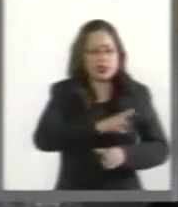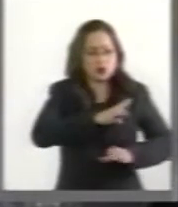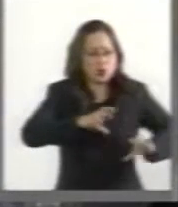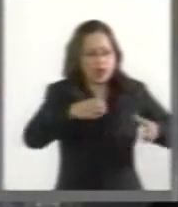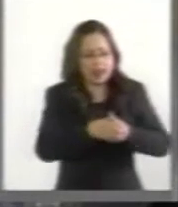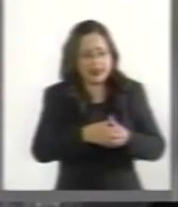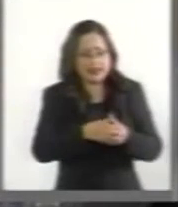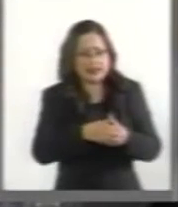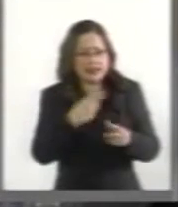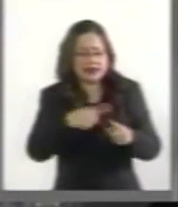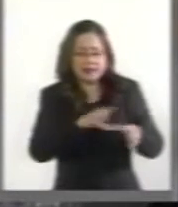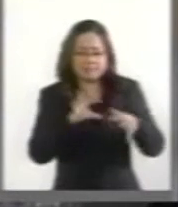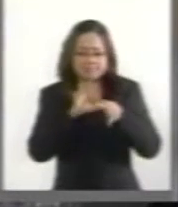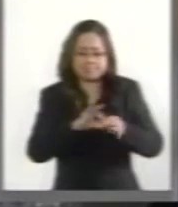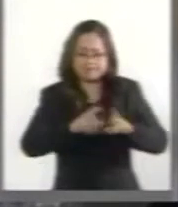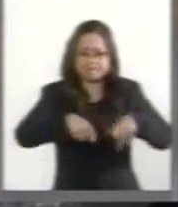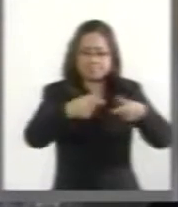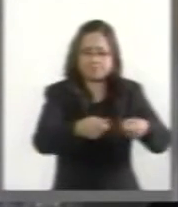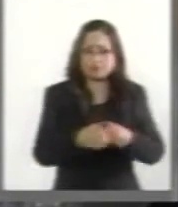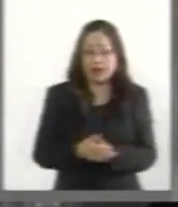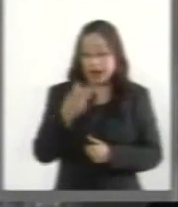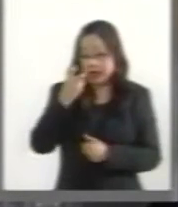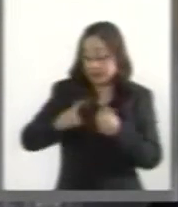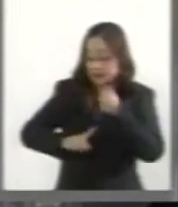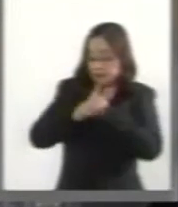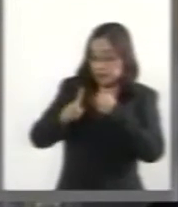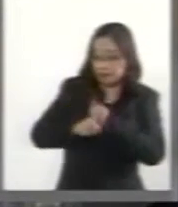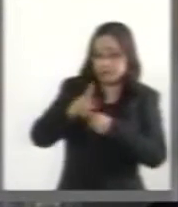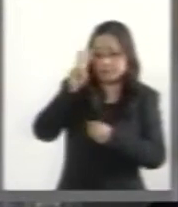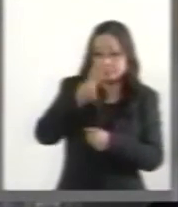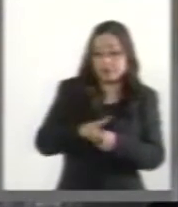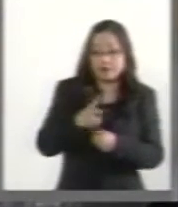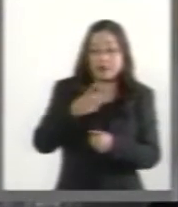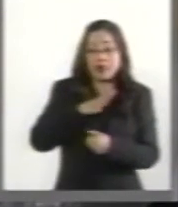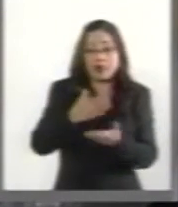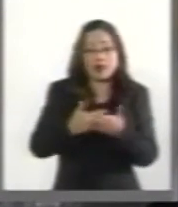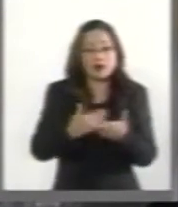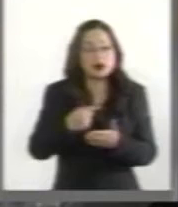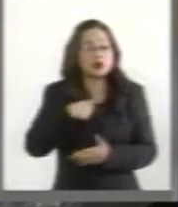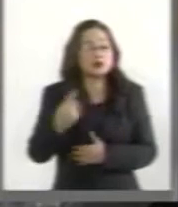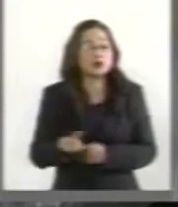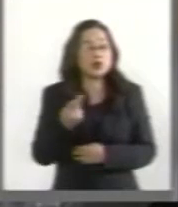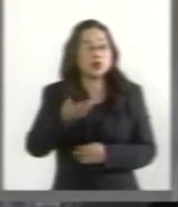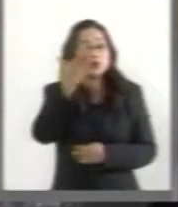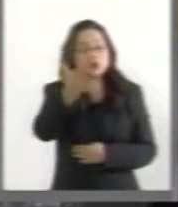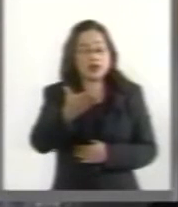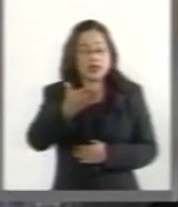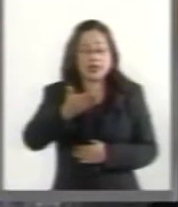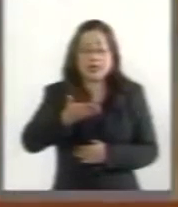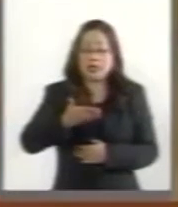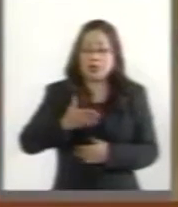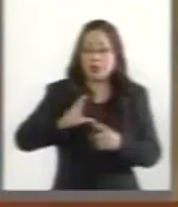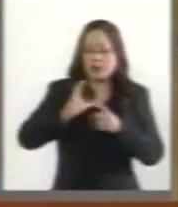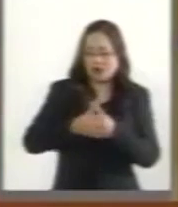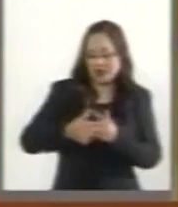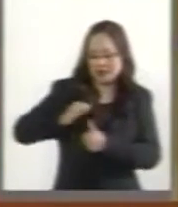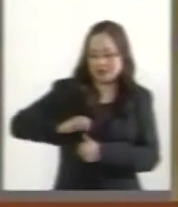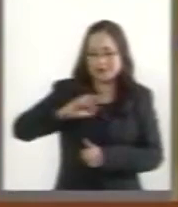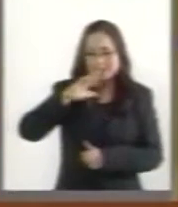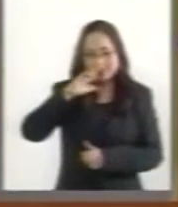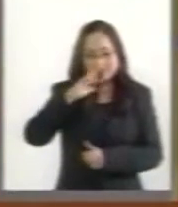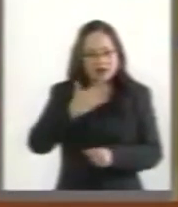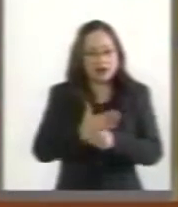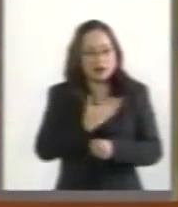cargo del mismo. Esa delicada circunstancia me motiva a preguntarle, comisionada presidenta, ¿cómo